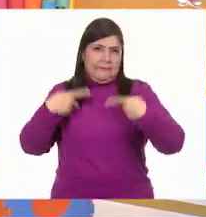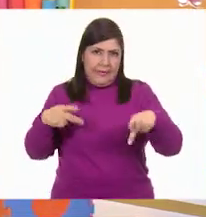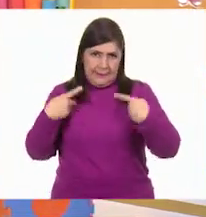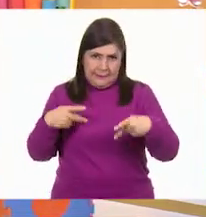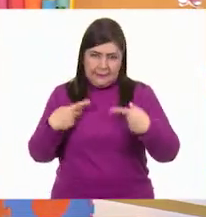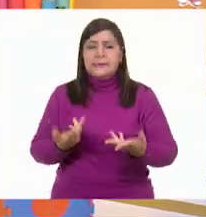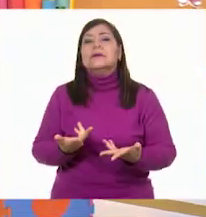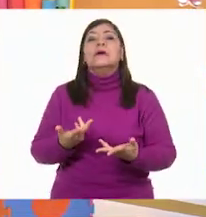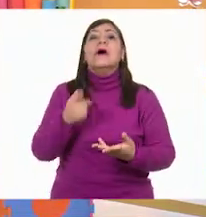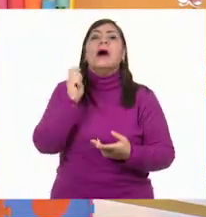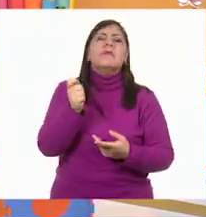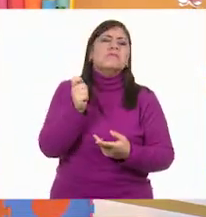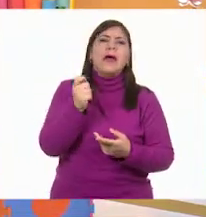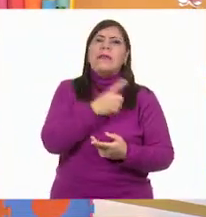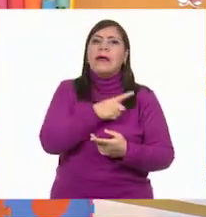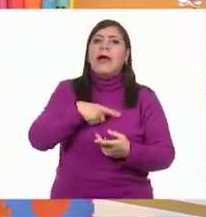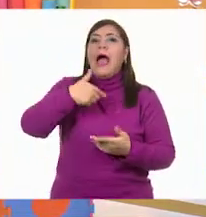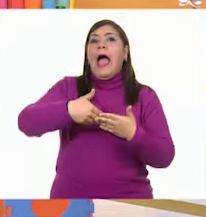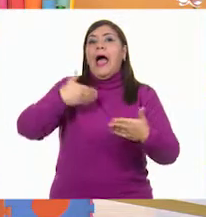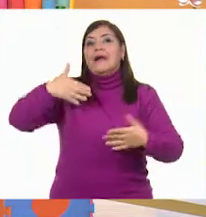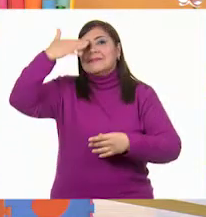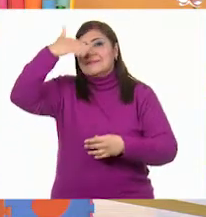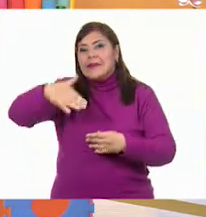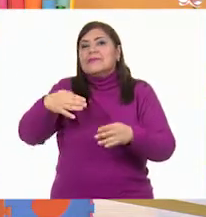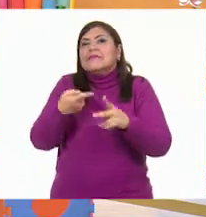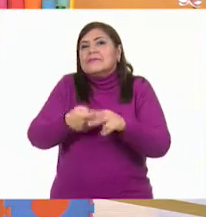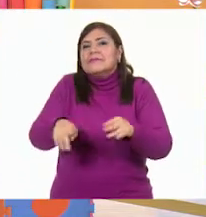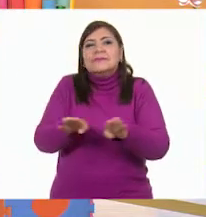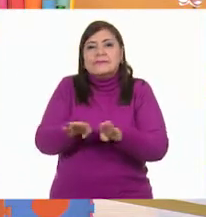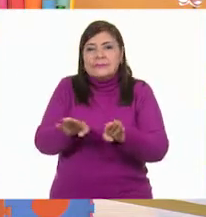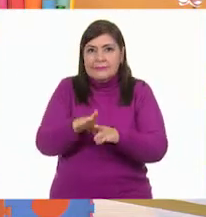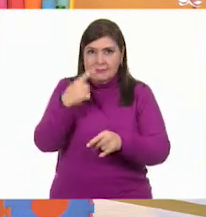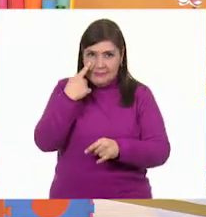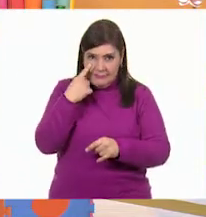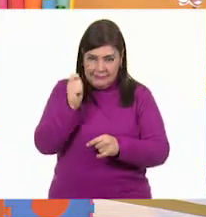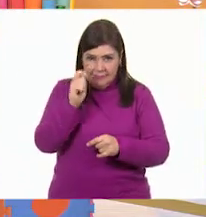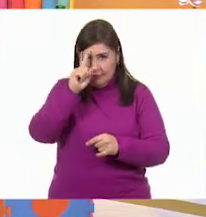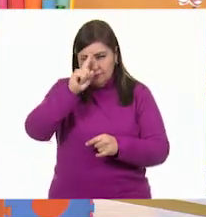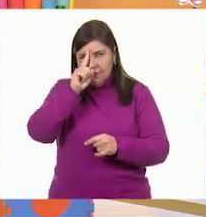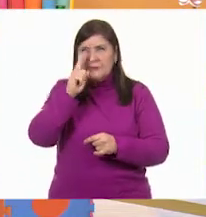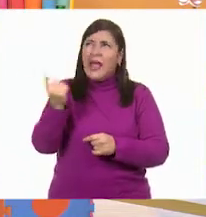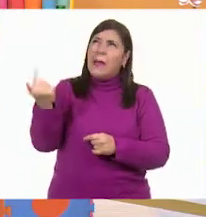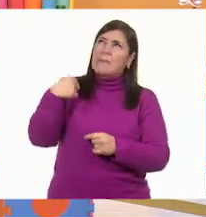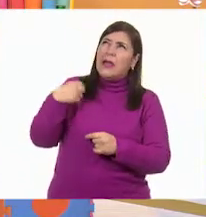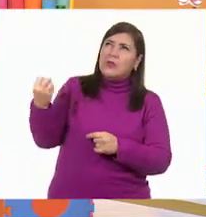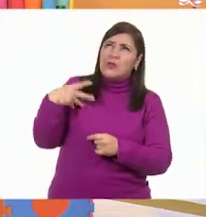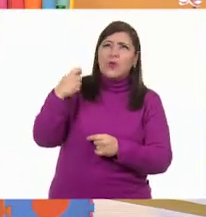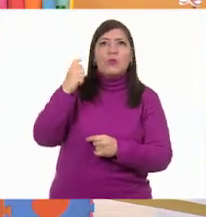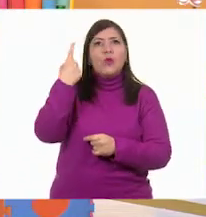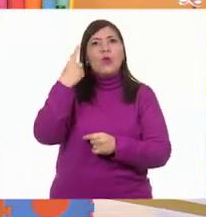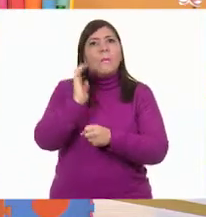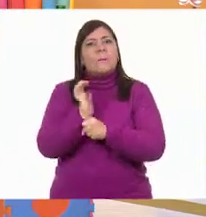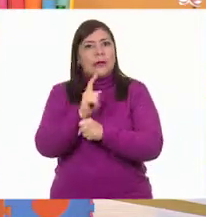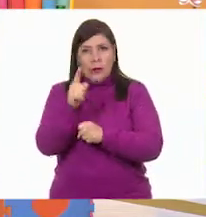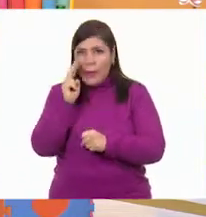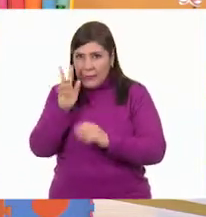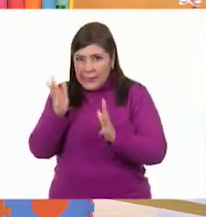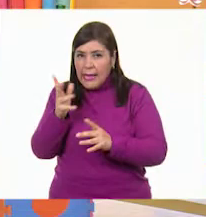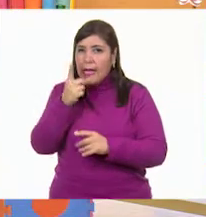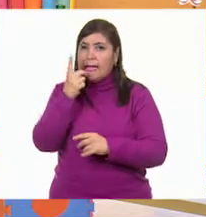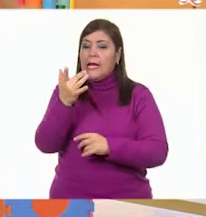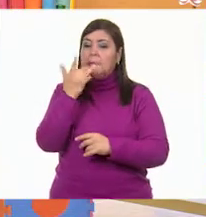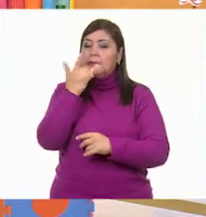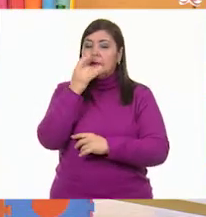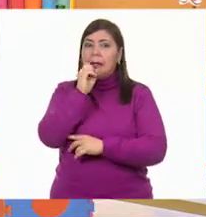tenemos que saber por dónde empezar, ¿verdad? Muy bien. Fíjate que me recomendaron una película, no sé si tú ya la viste. Se llama El